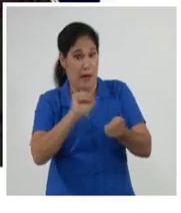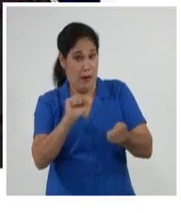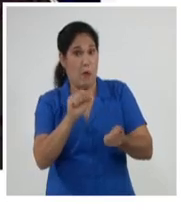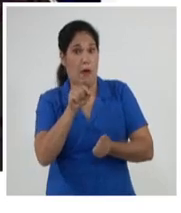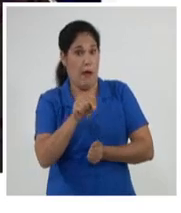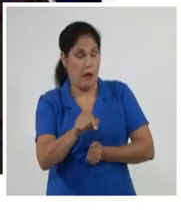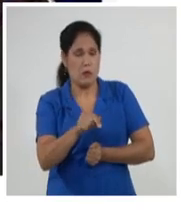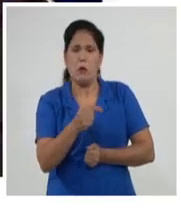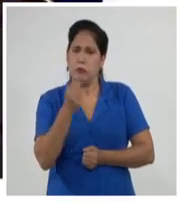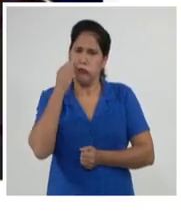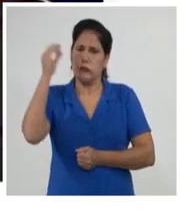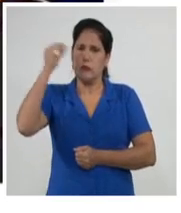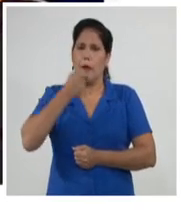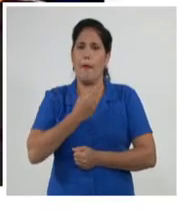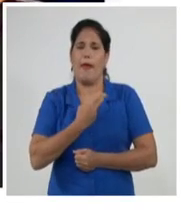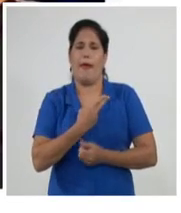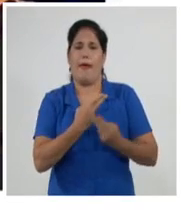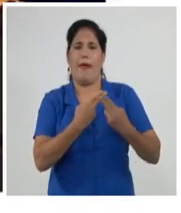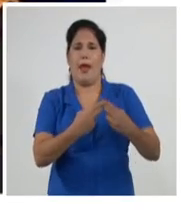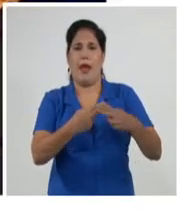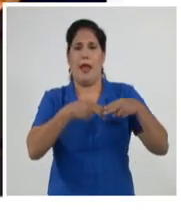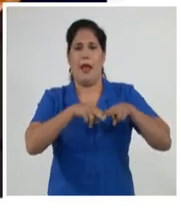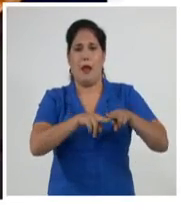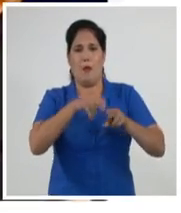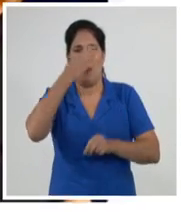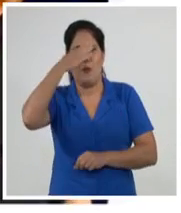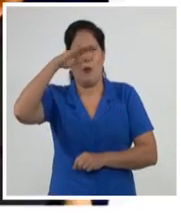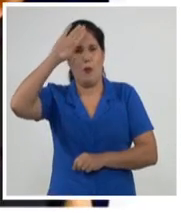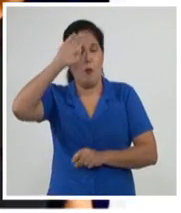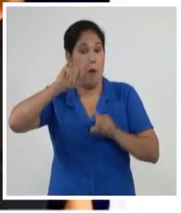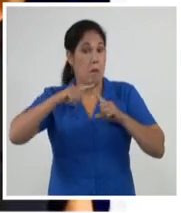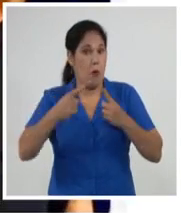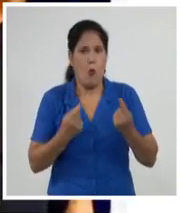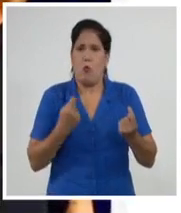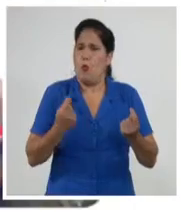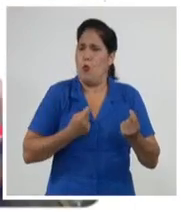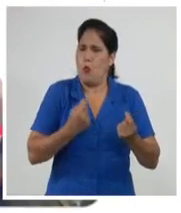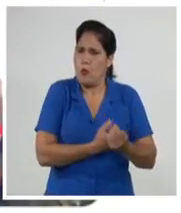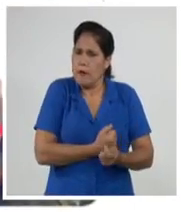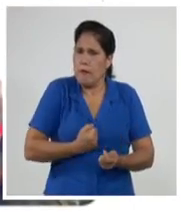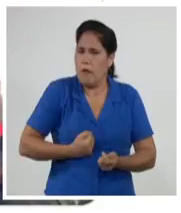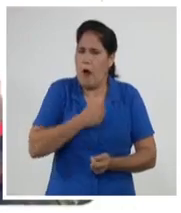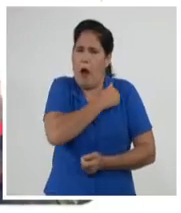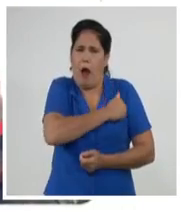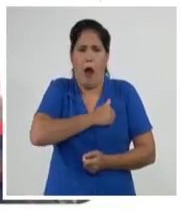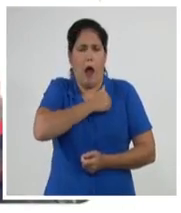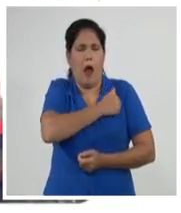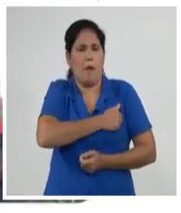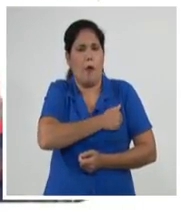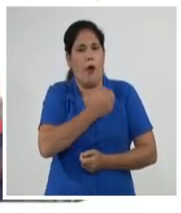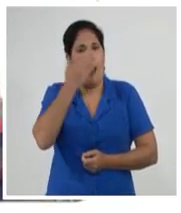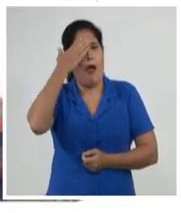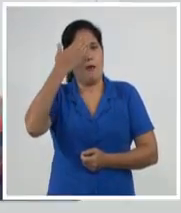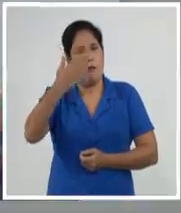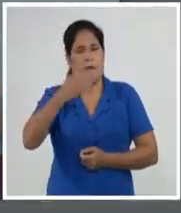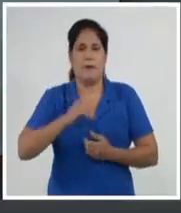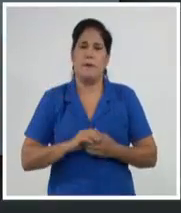reconocidos como héroes de la República de Cuba por su gesta de consagración, amor y servicio a la patria.